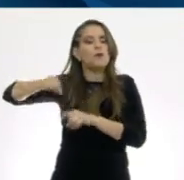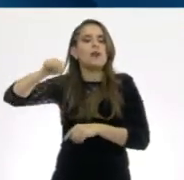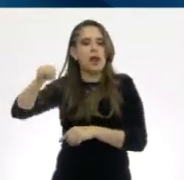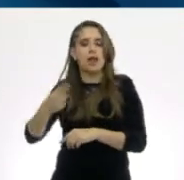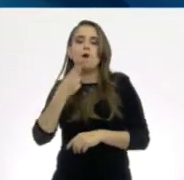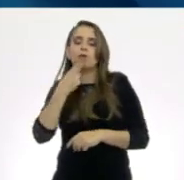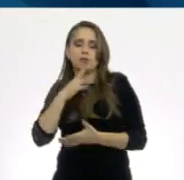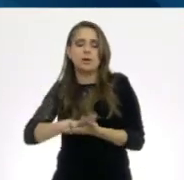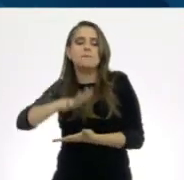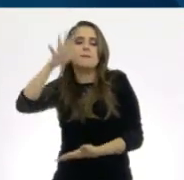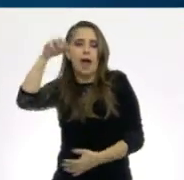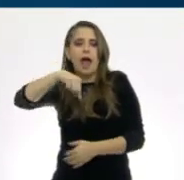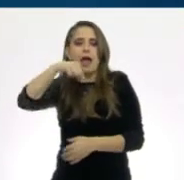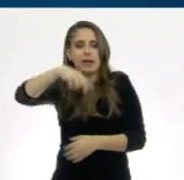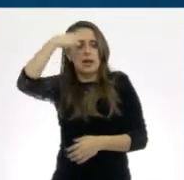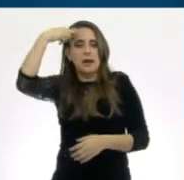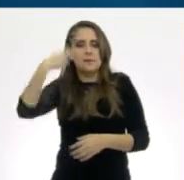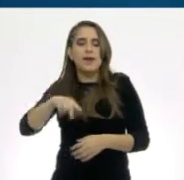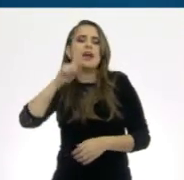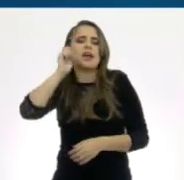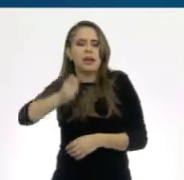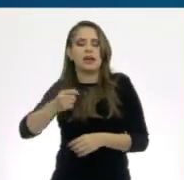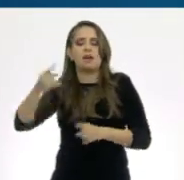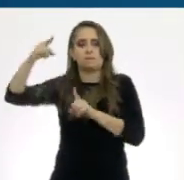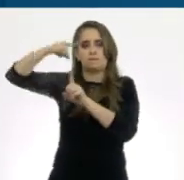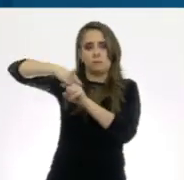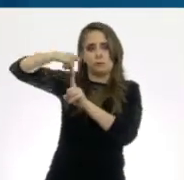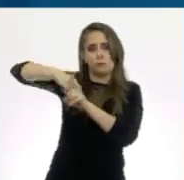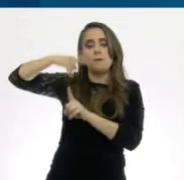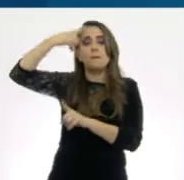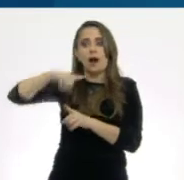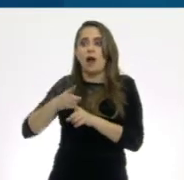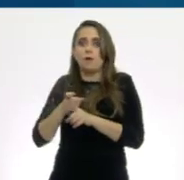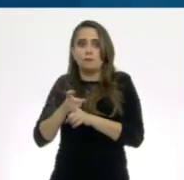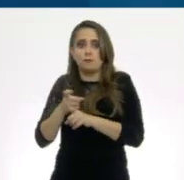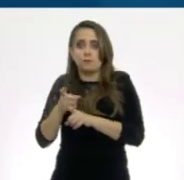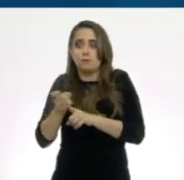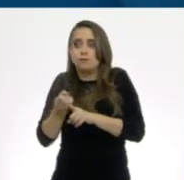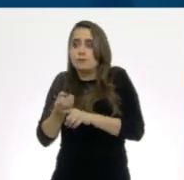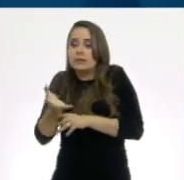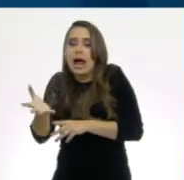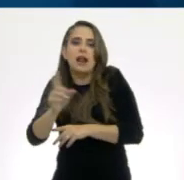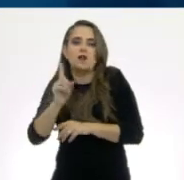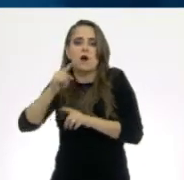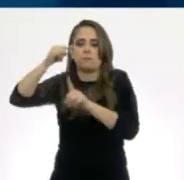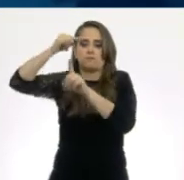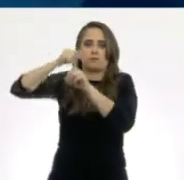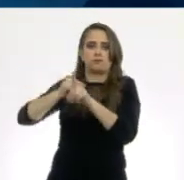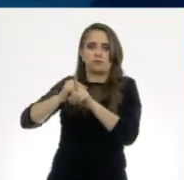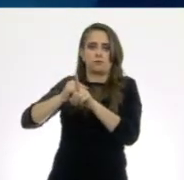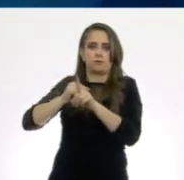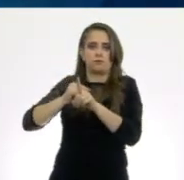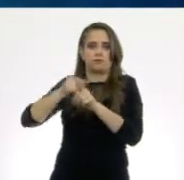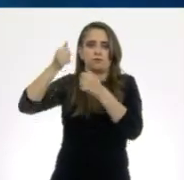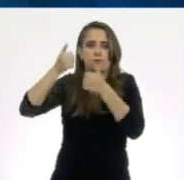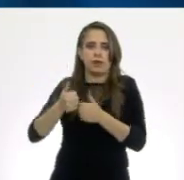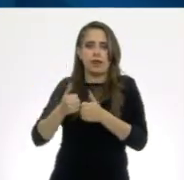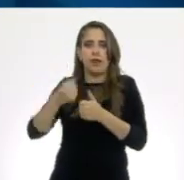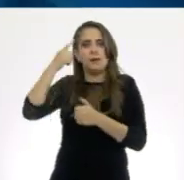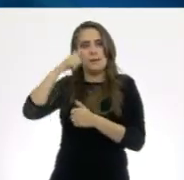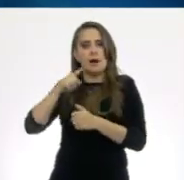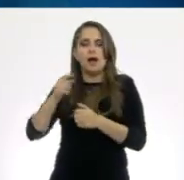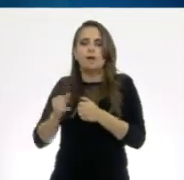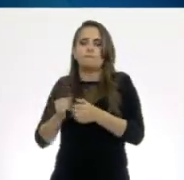México que consiste en una barrera de látex que impide el paso de los espermatozoides hacia el interior de la vagina. Es el único que